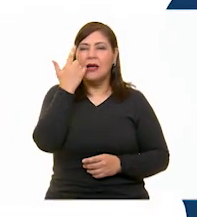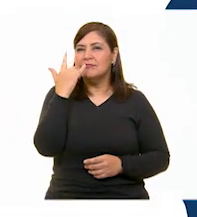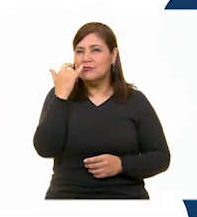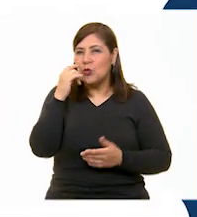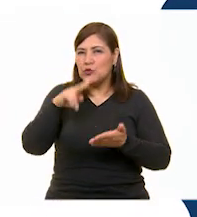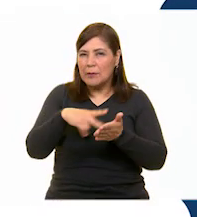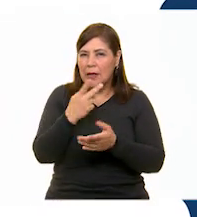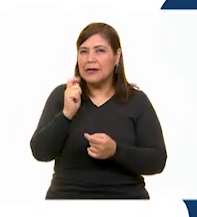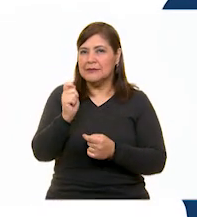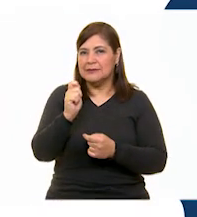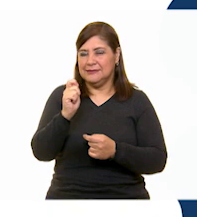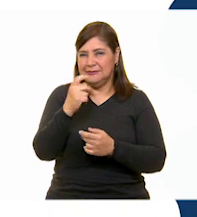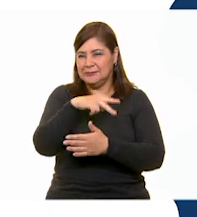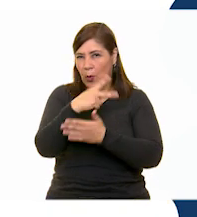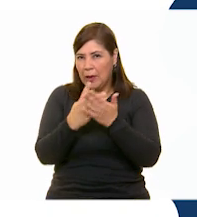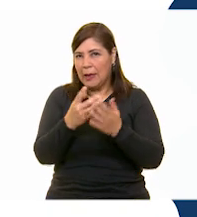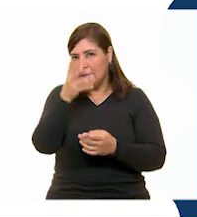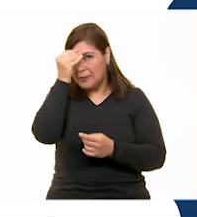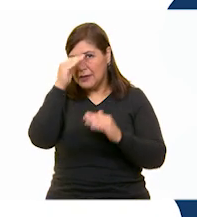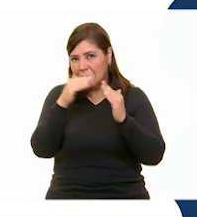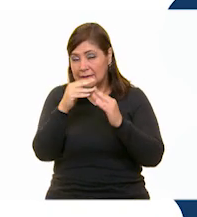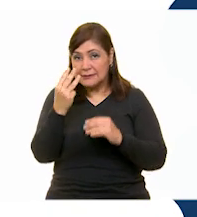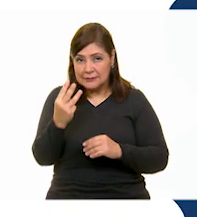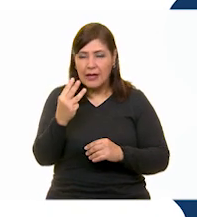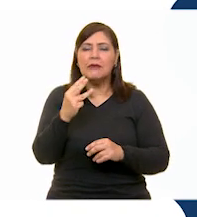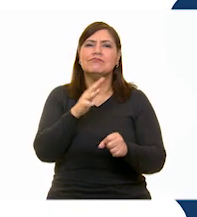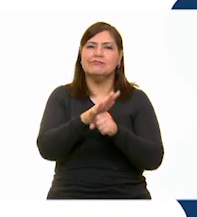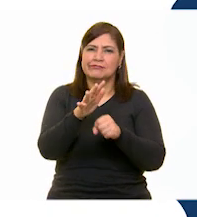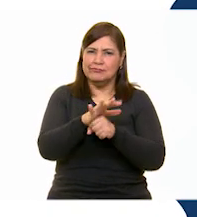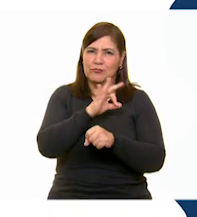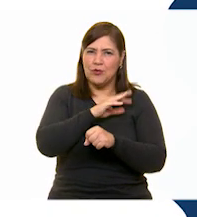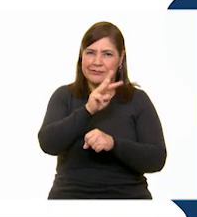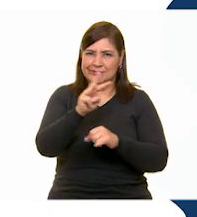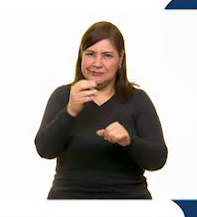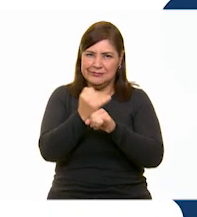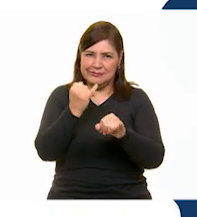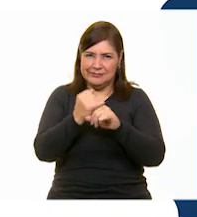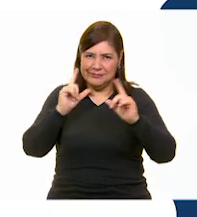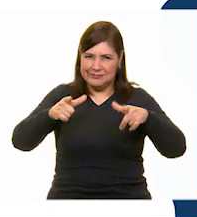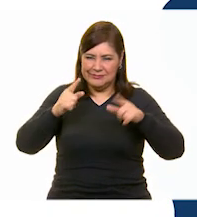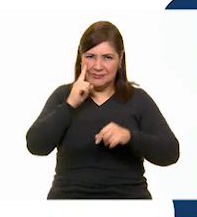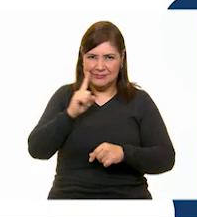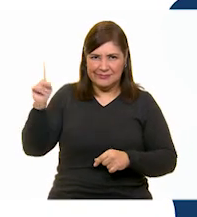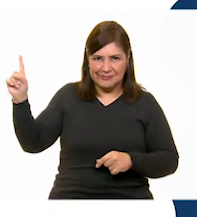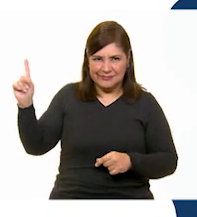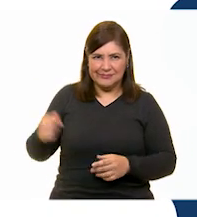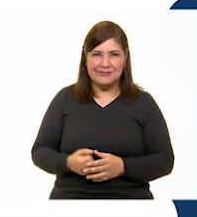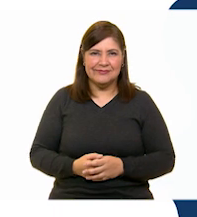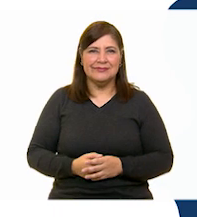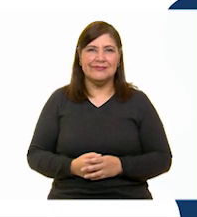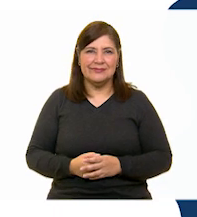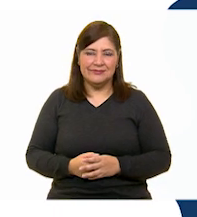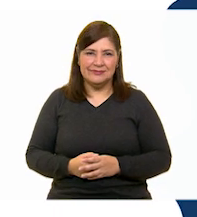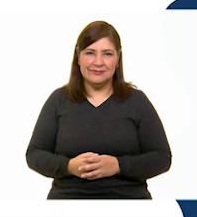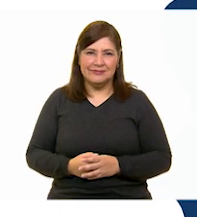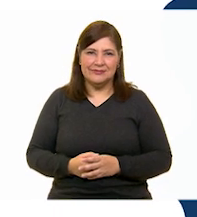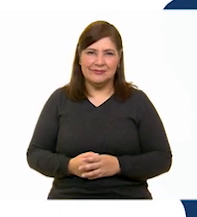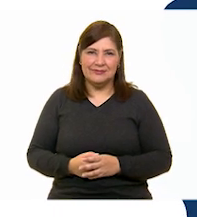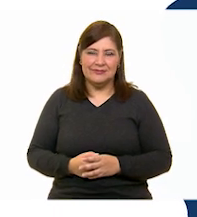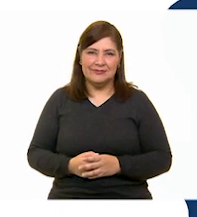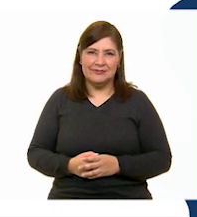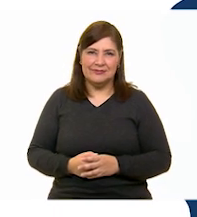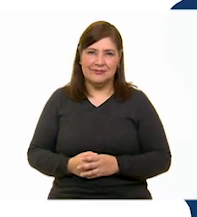volver a ver los programas de Aprende en Casa 3 los puedes encontrar en la siguiente liga aprendeencasa